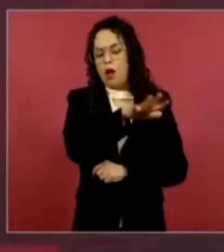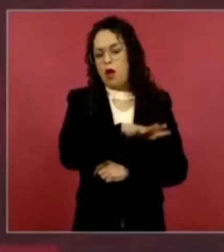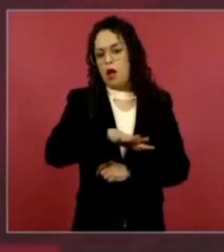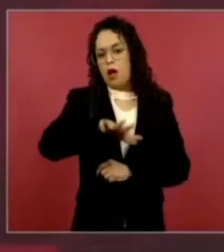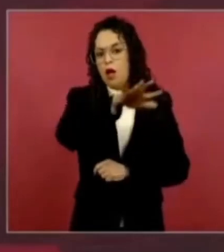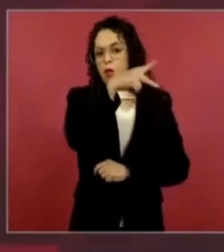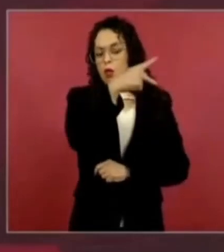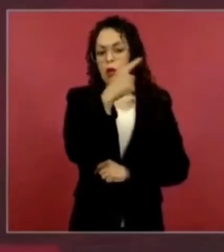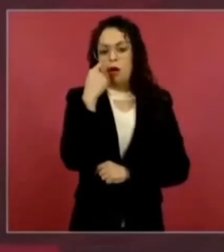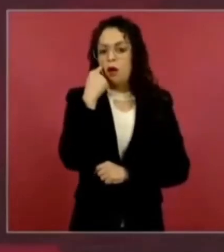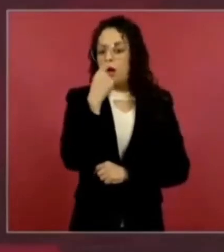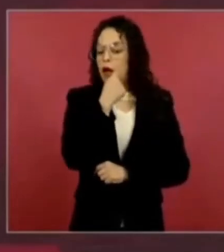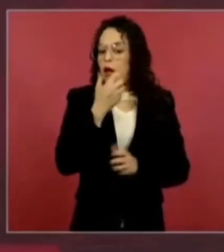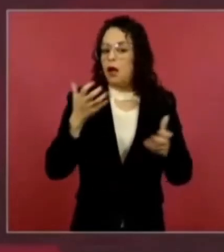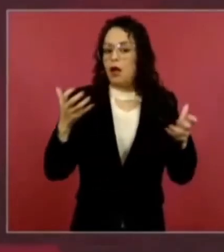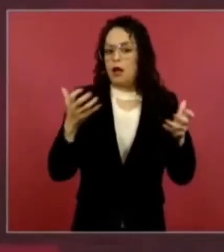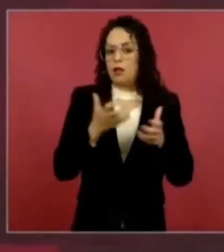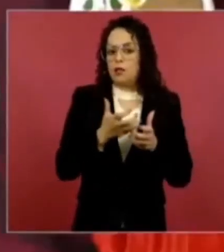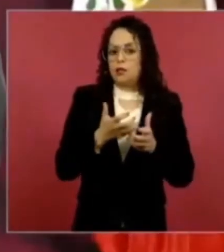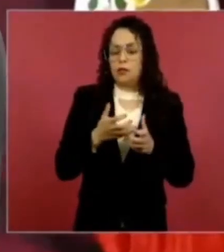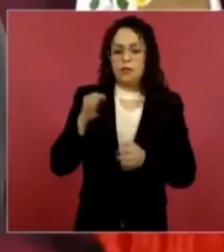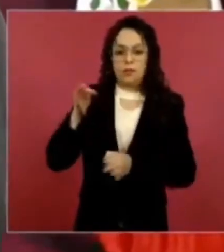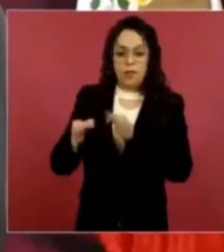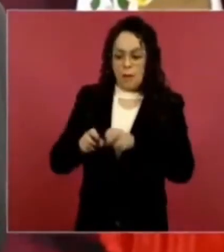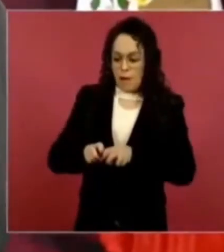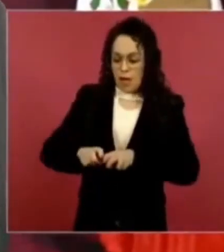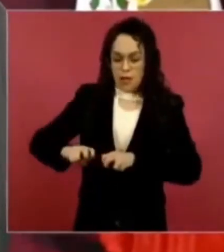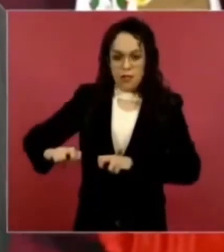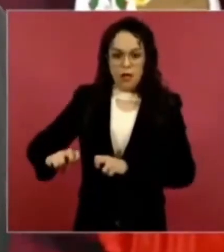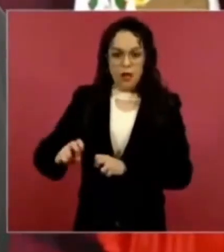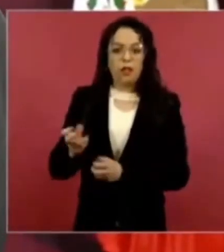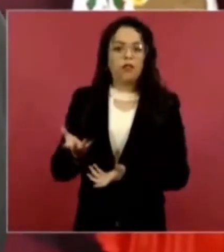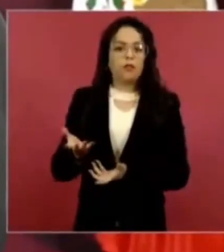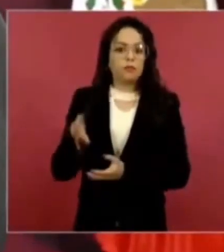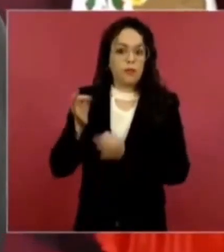a los magistrados, que el pueblo elija a los ministros.